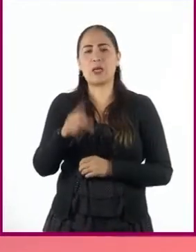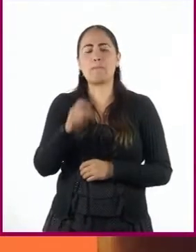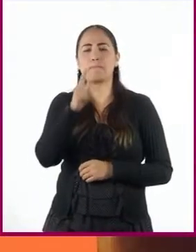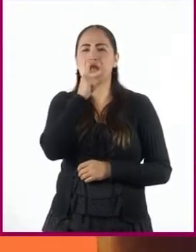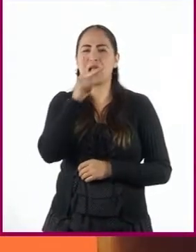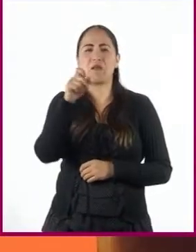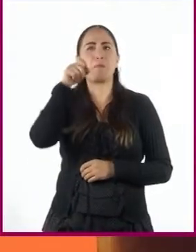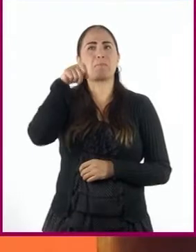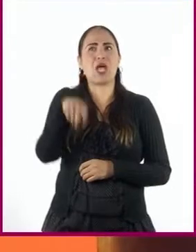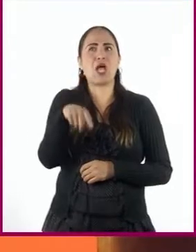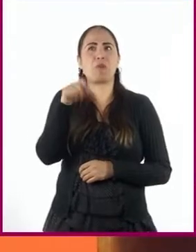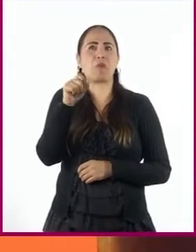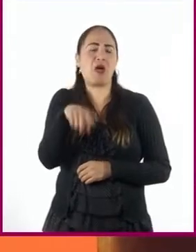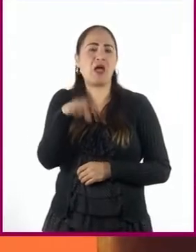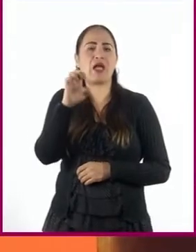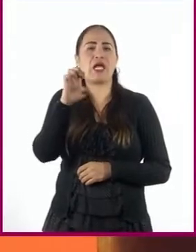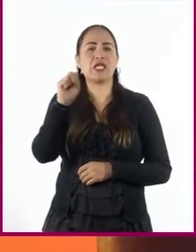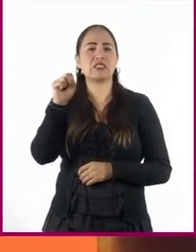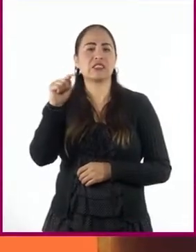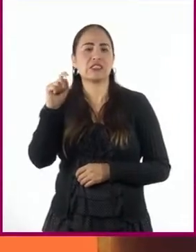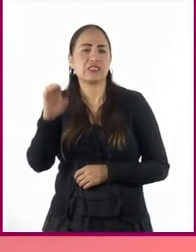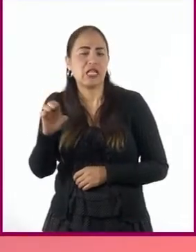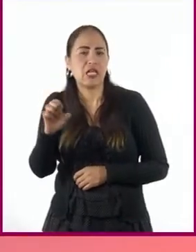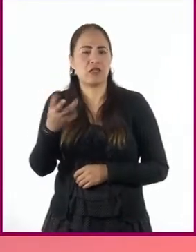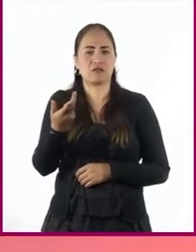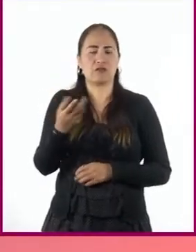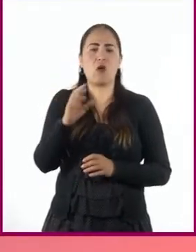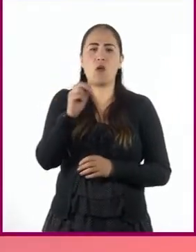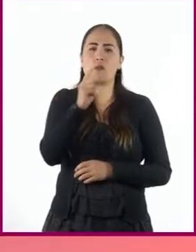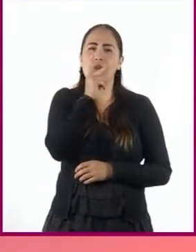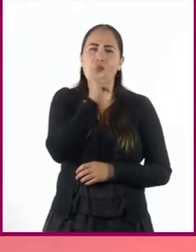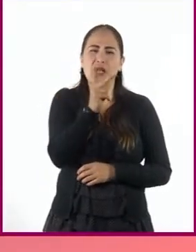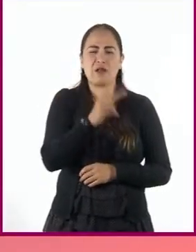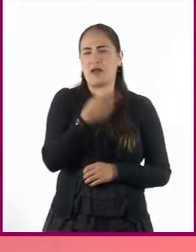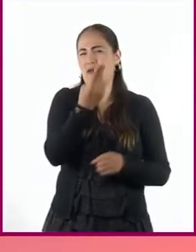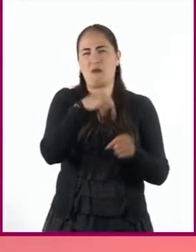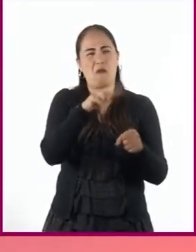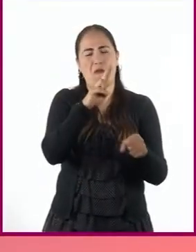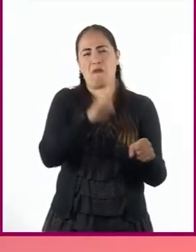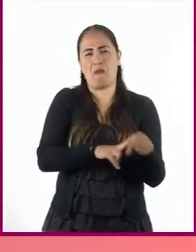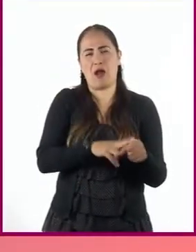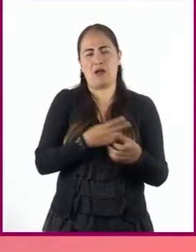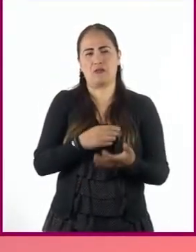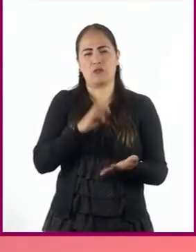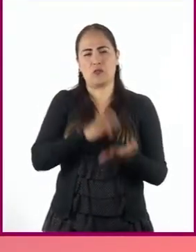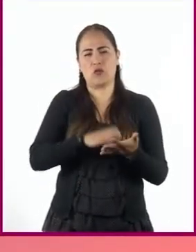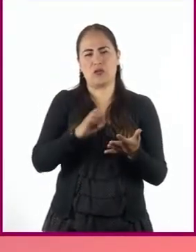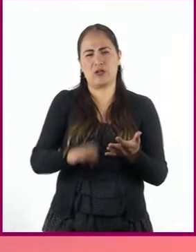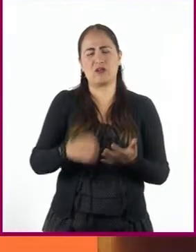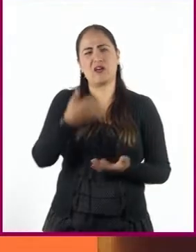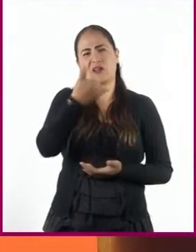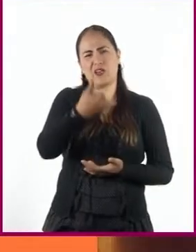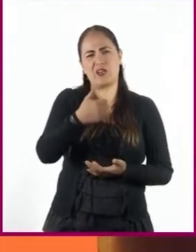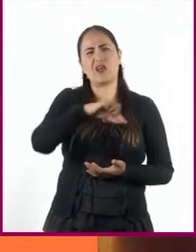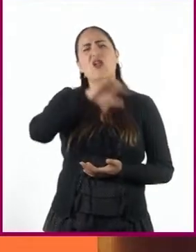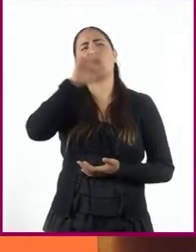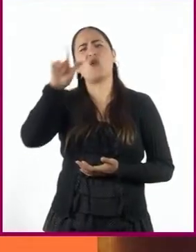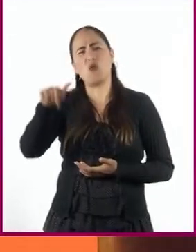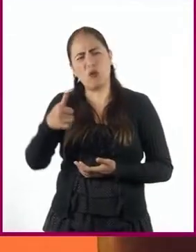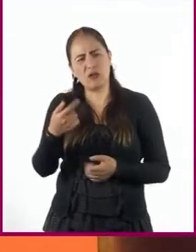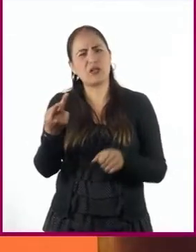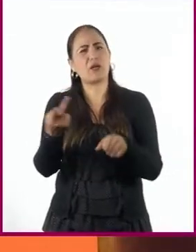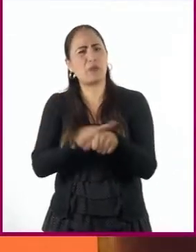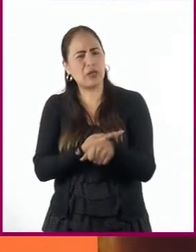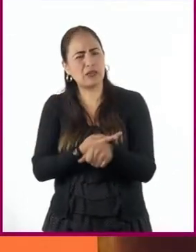como... Este... Ni hacen uso de frases comunes y poco formales como... Y luego, ¿qué tal? Sino que